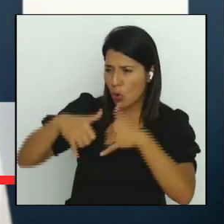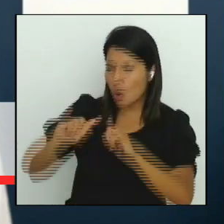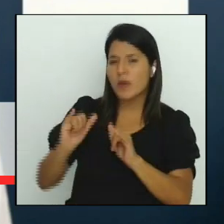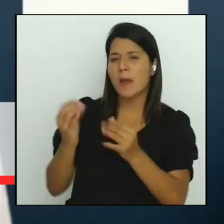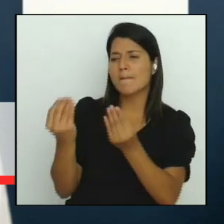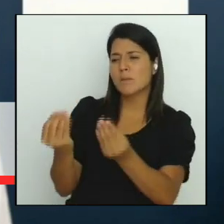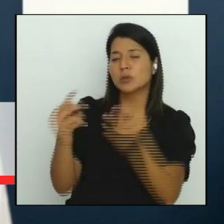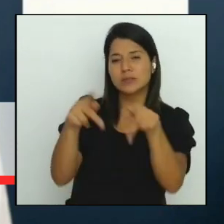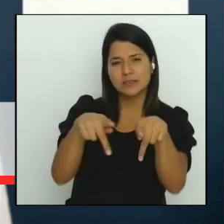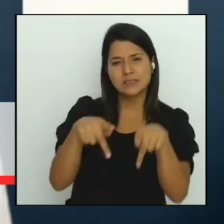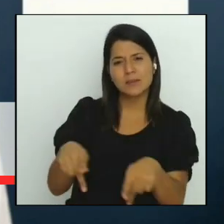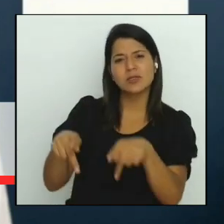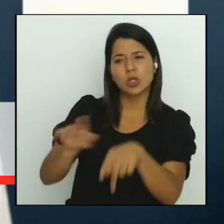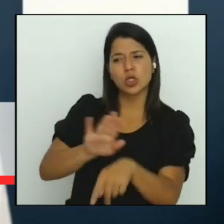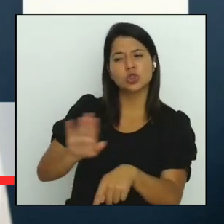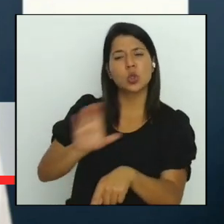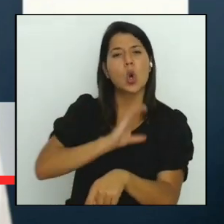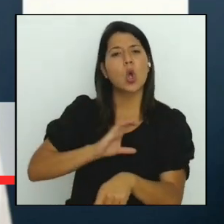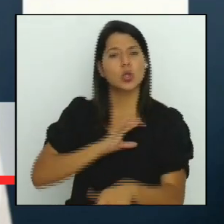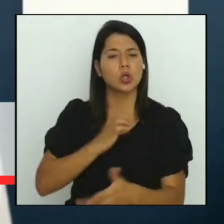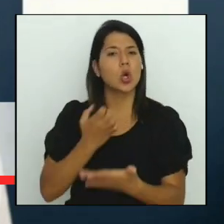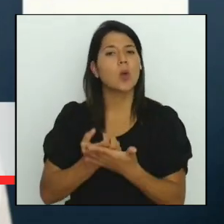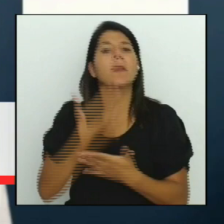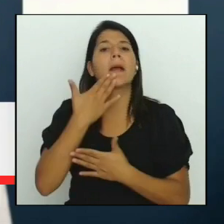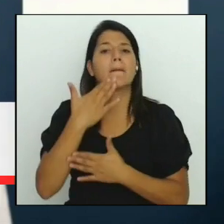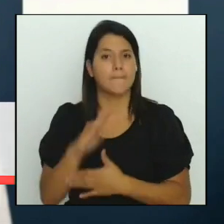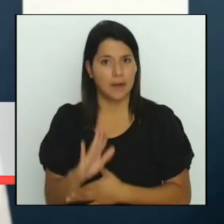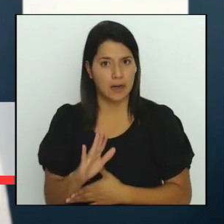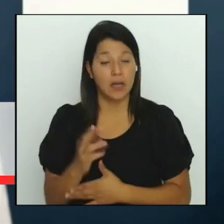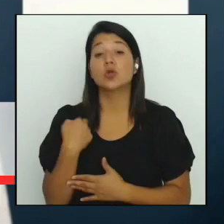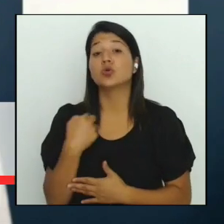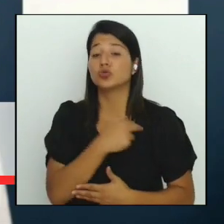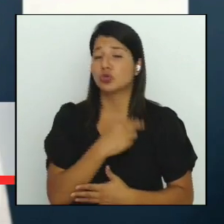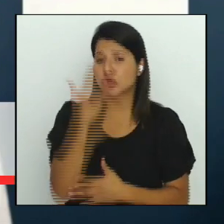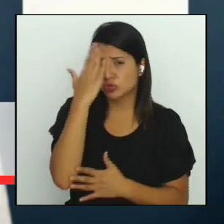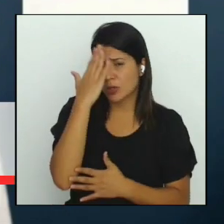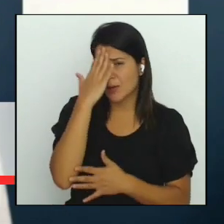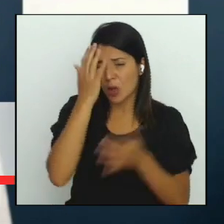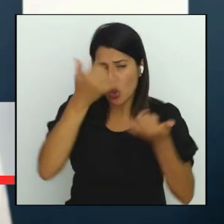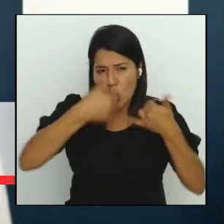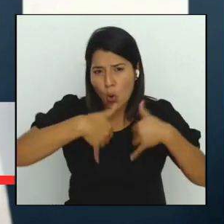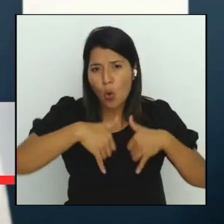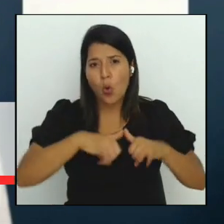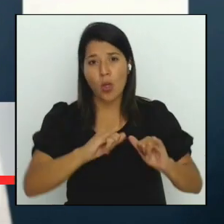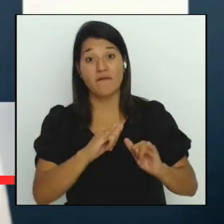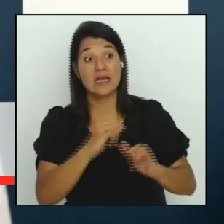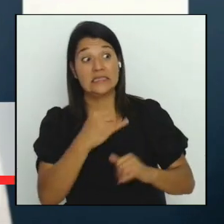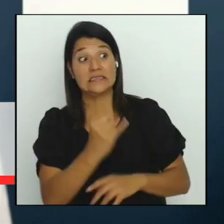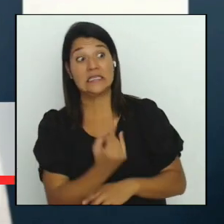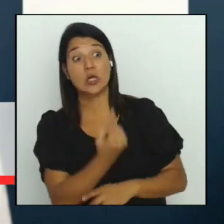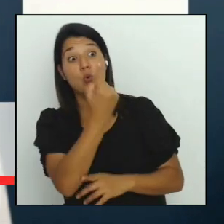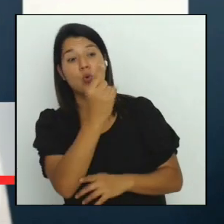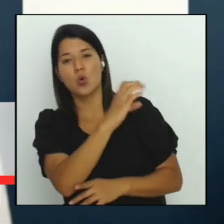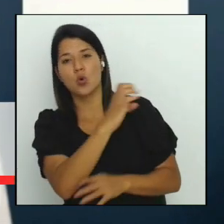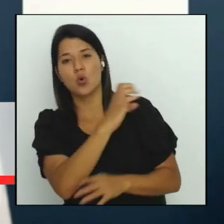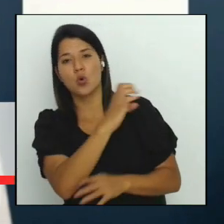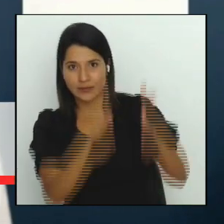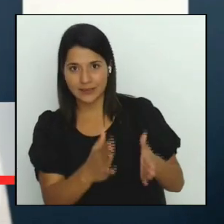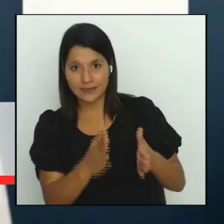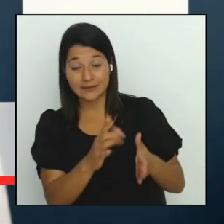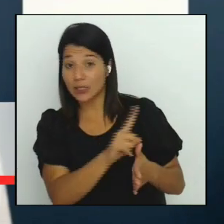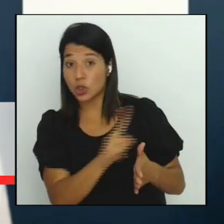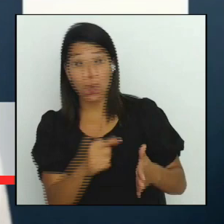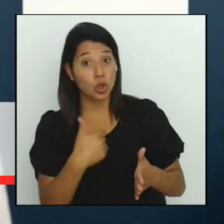sabemos que todavía un costarricense que esté desempleado y que quiera trabajar es